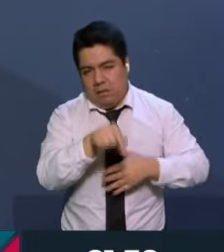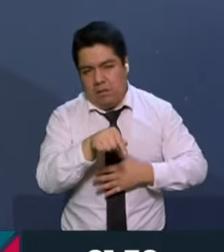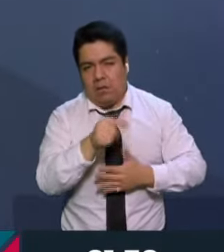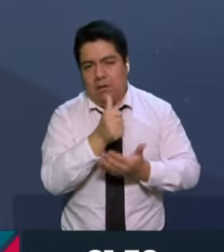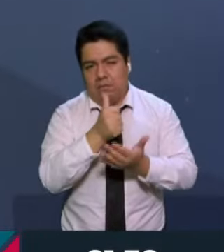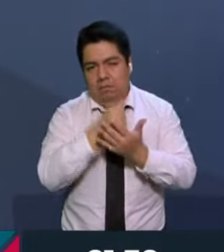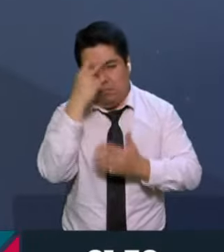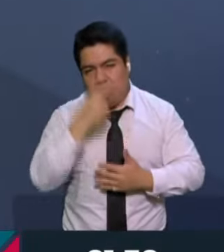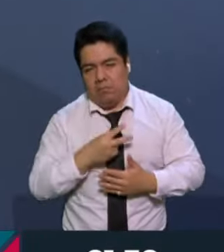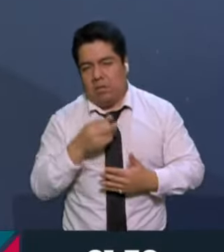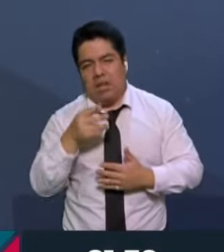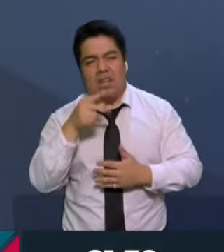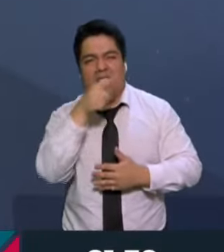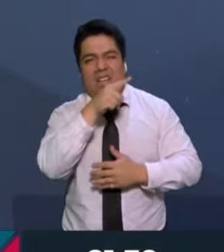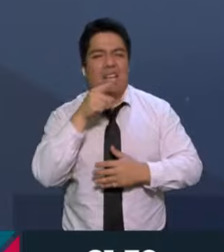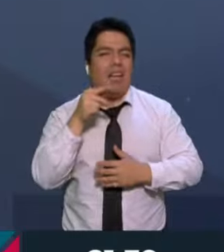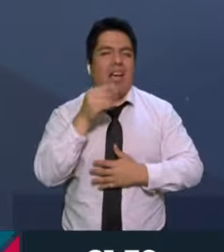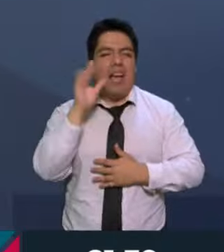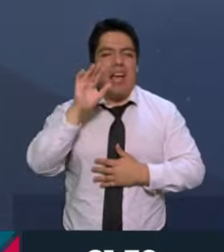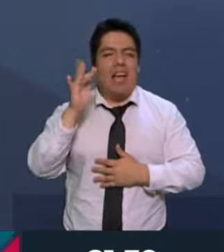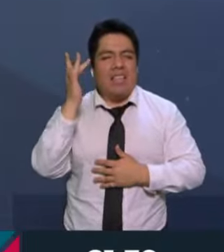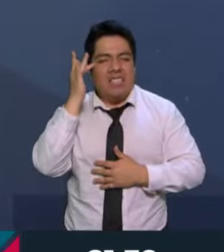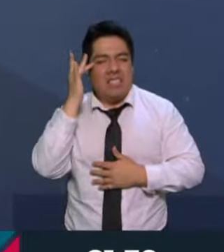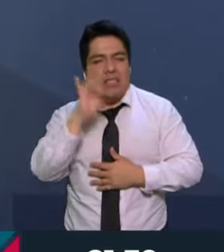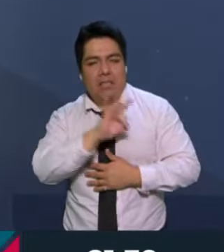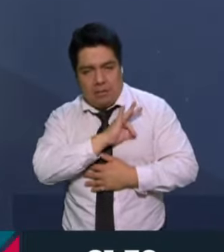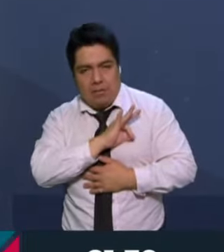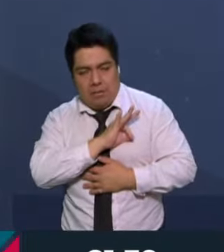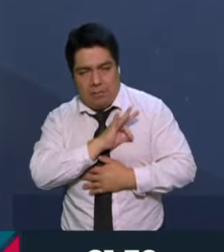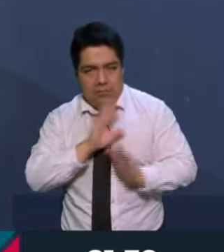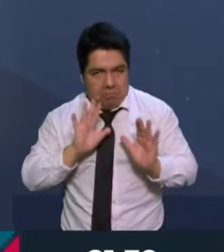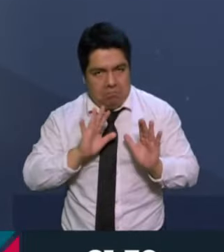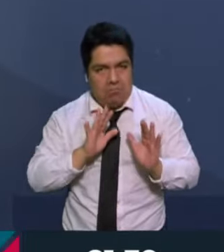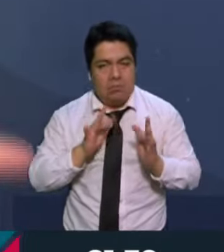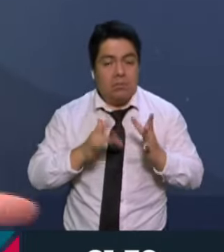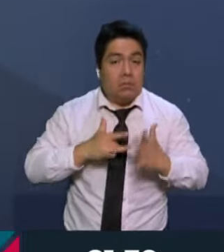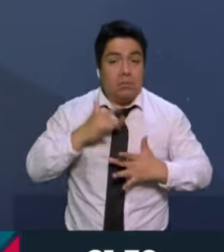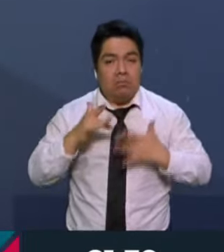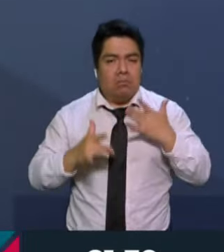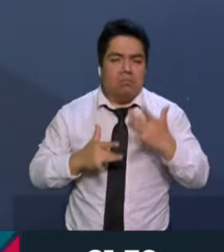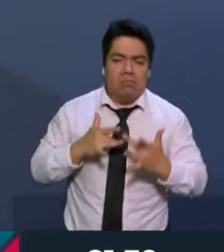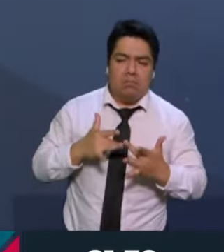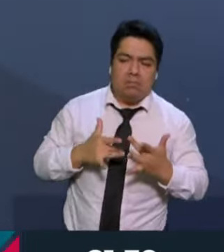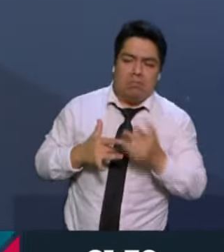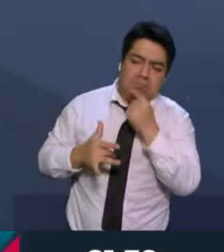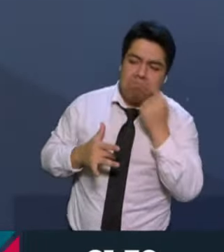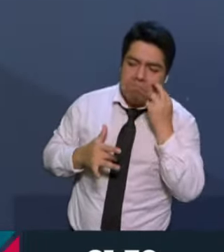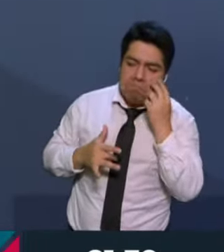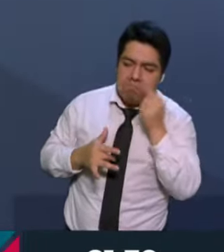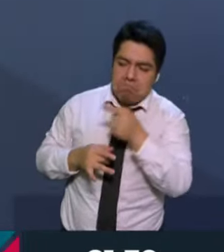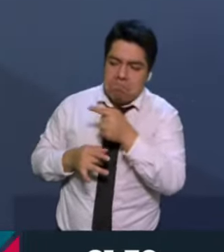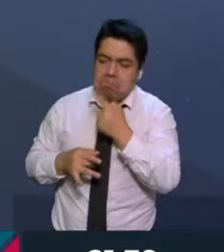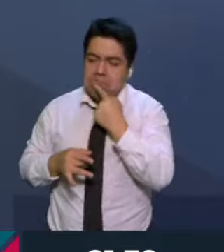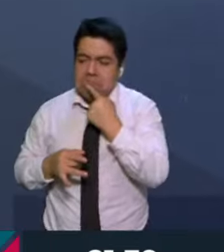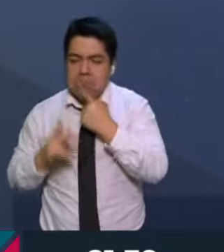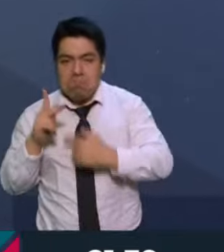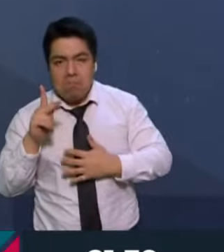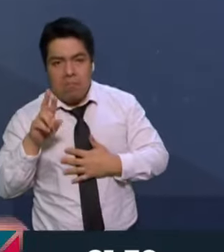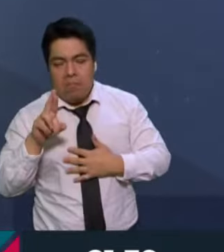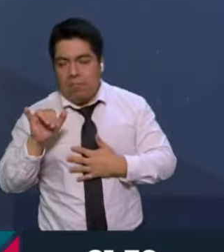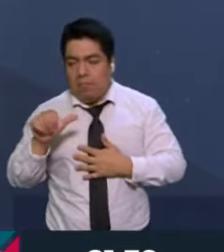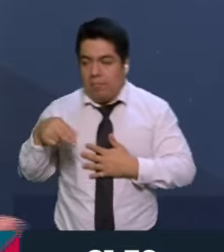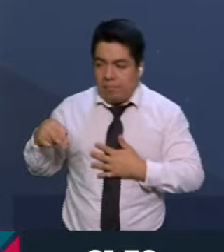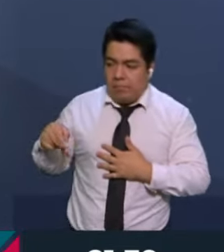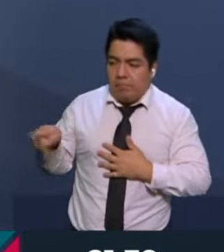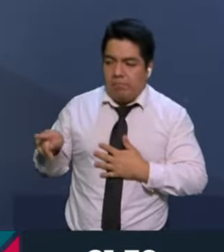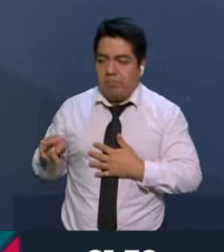Coajimalpa, Santa Fe, la ciudadanía se sintió atraída por la oferta política del PRIAN, pero